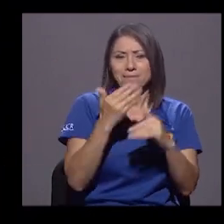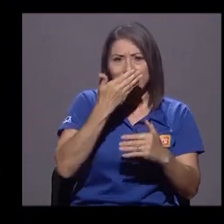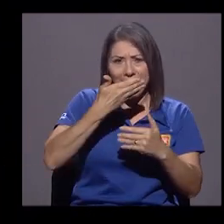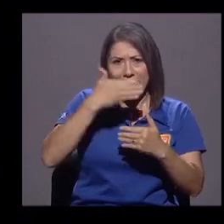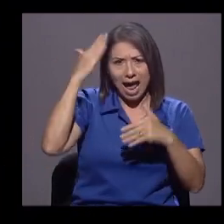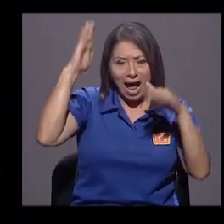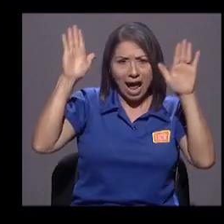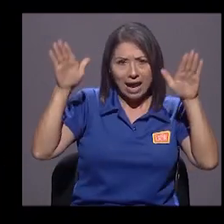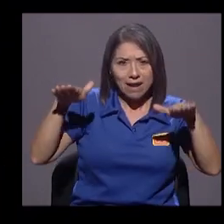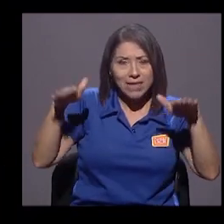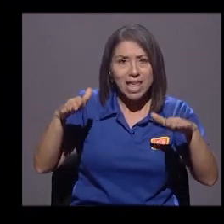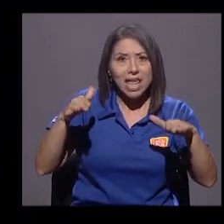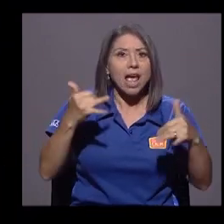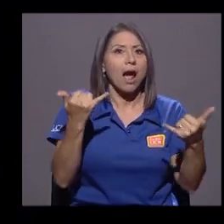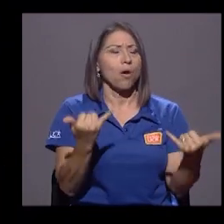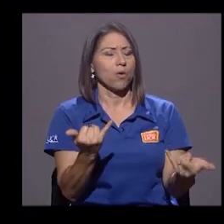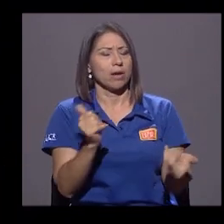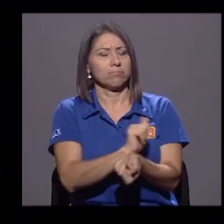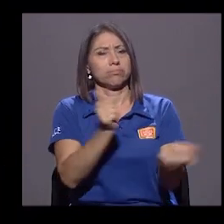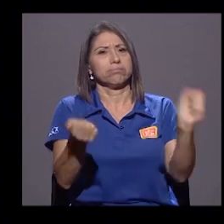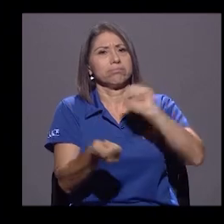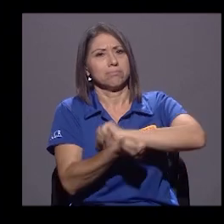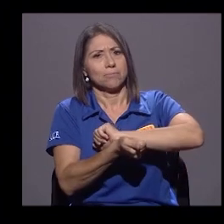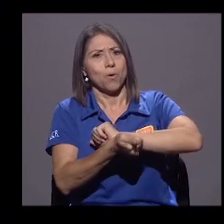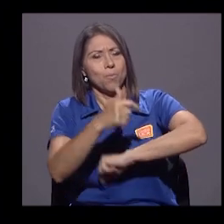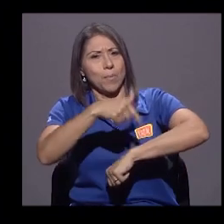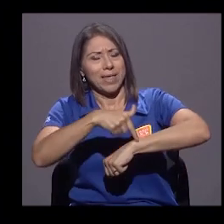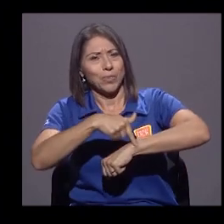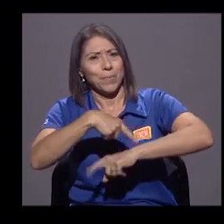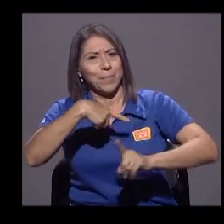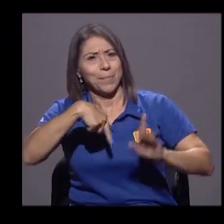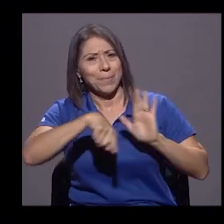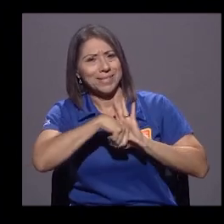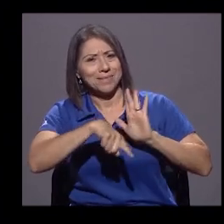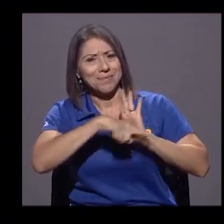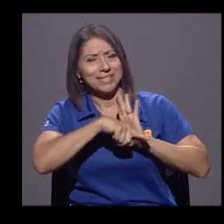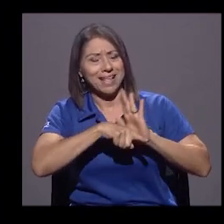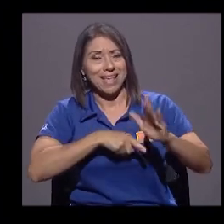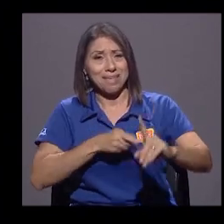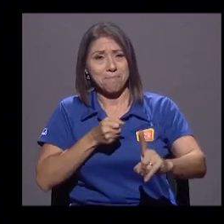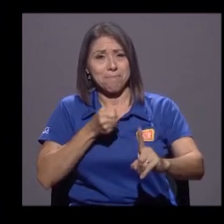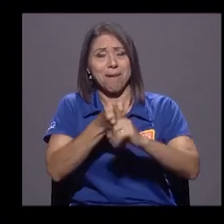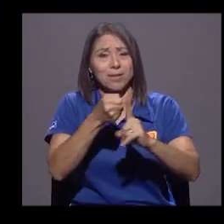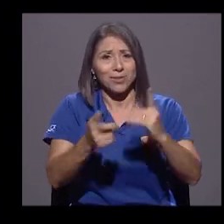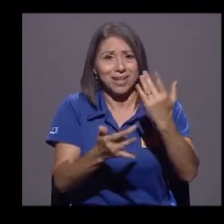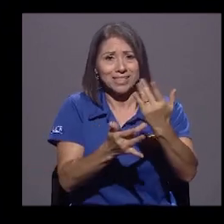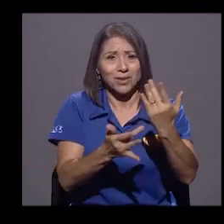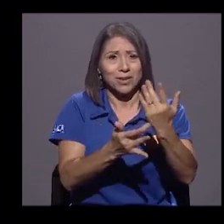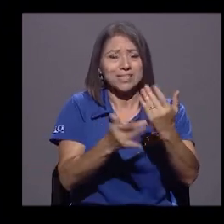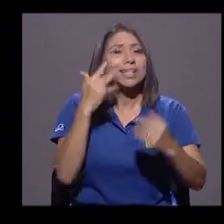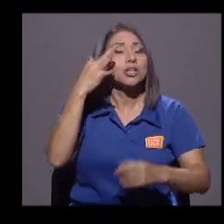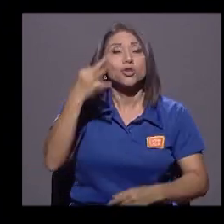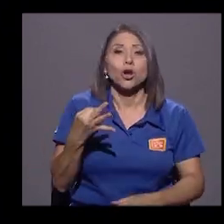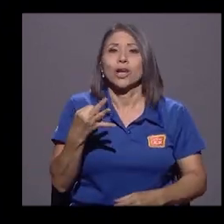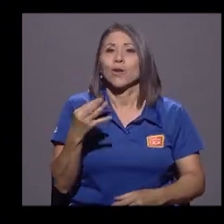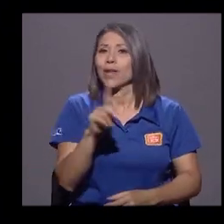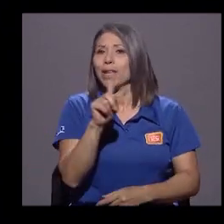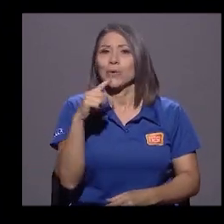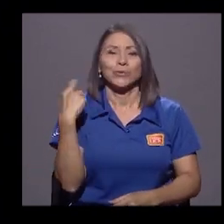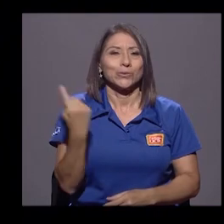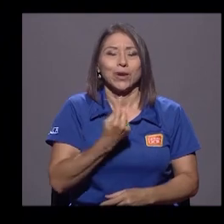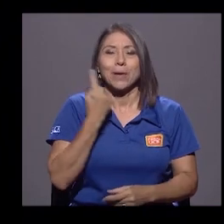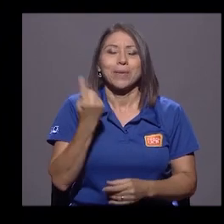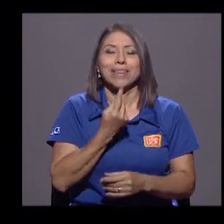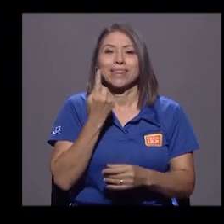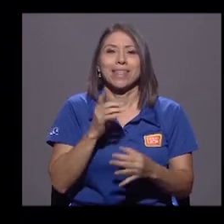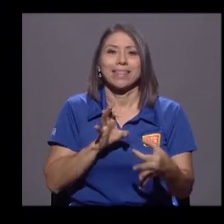bastante pesimista respecto del impacto que pueden estar teniendo las tecnologías. Yo creo que no tiene que ver solo con